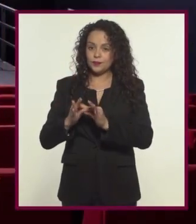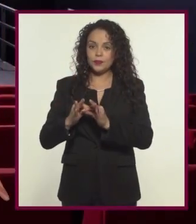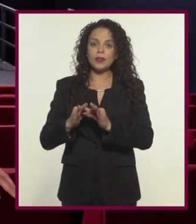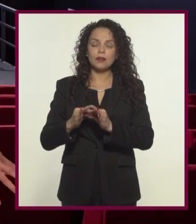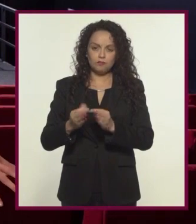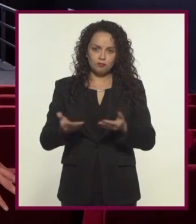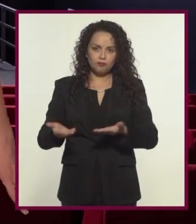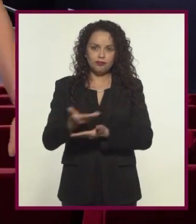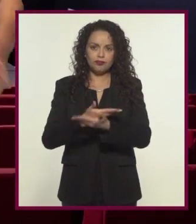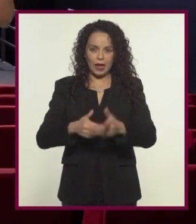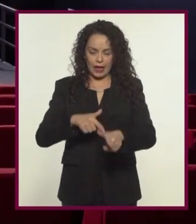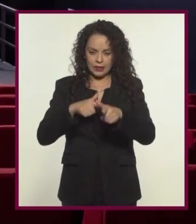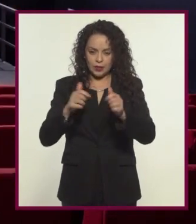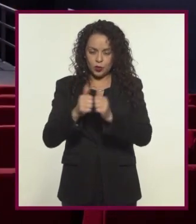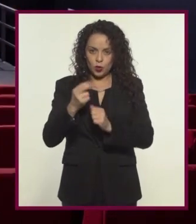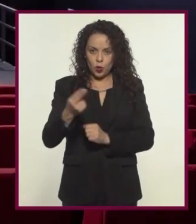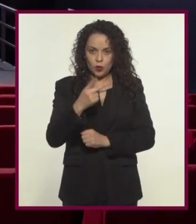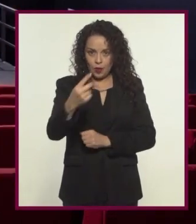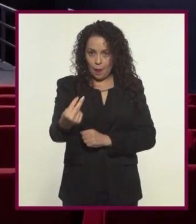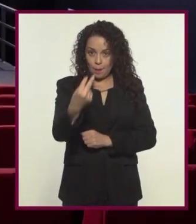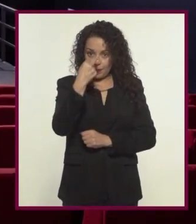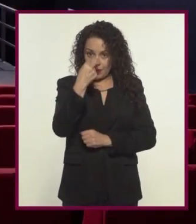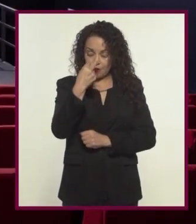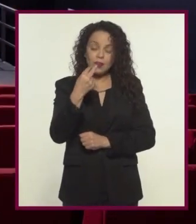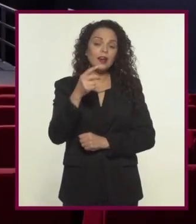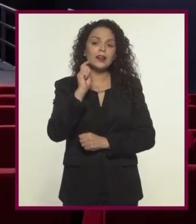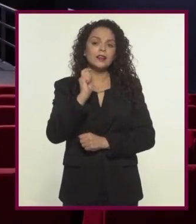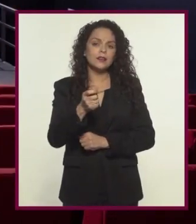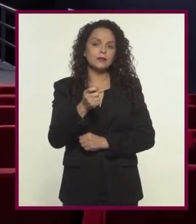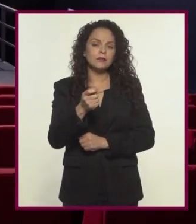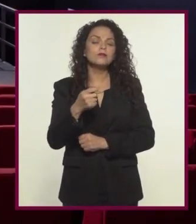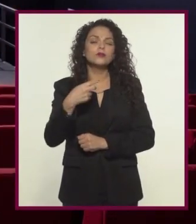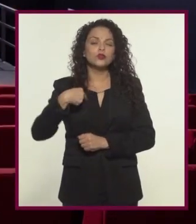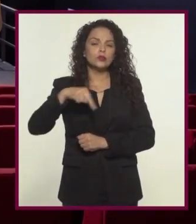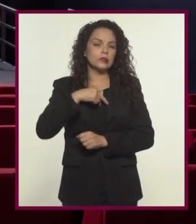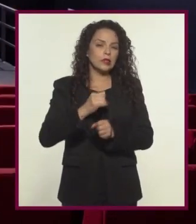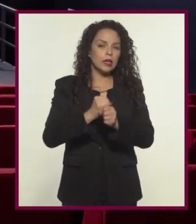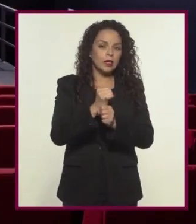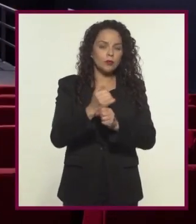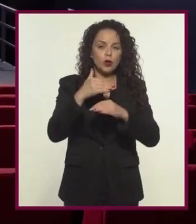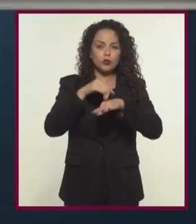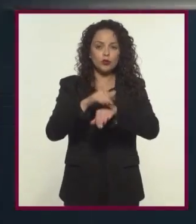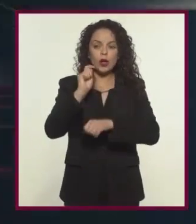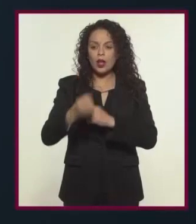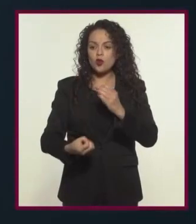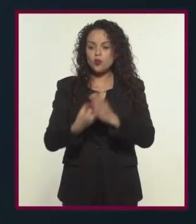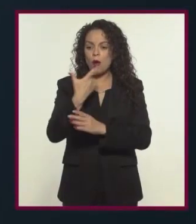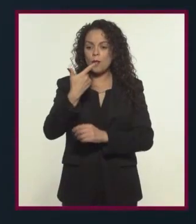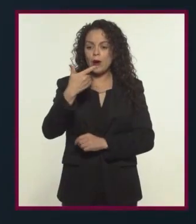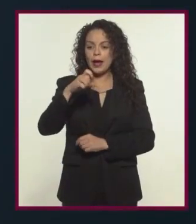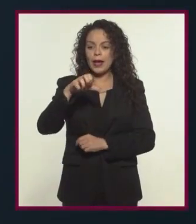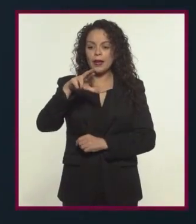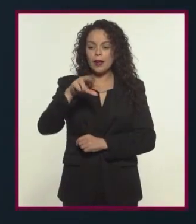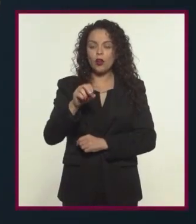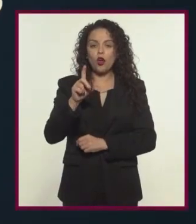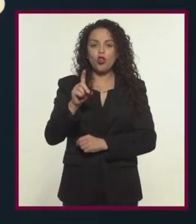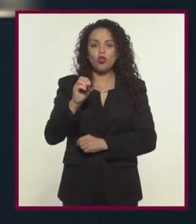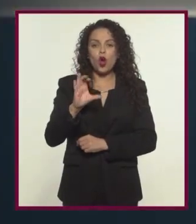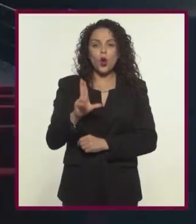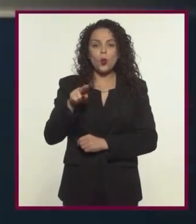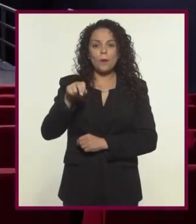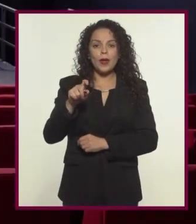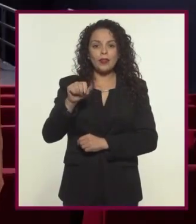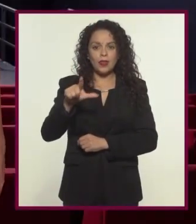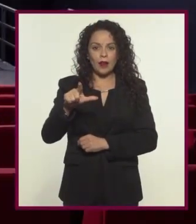ahora sí vamos a seguir compartiendo con ustedes que nos están viendo en casa algo de lo que hemos investigado sobre los nuevos géneros